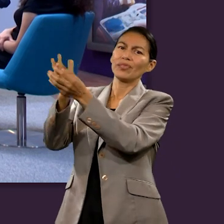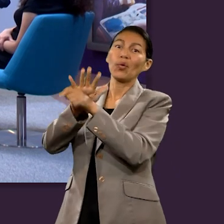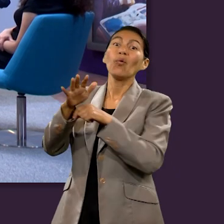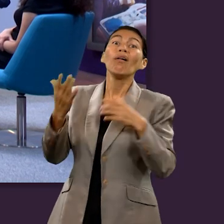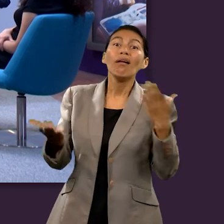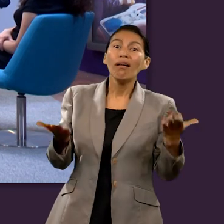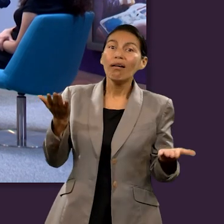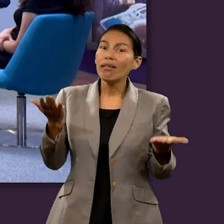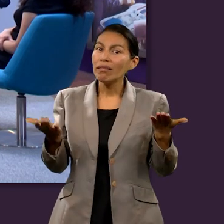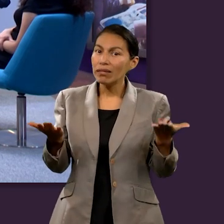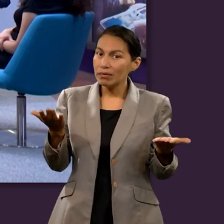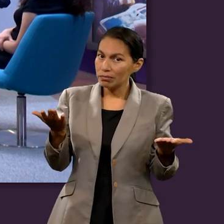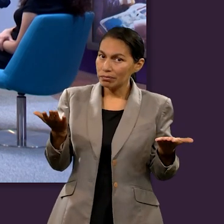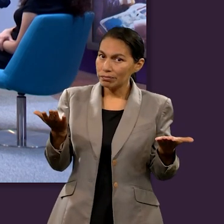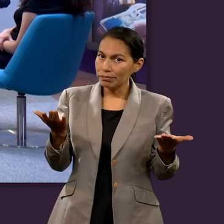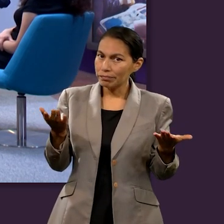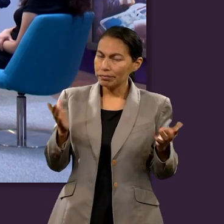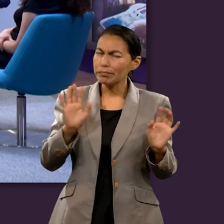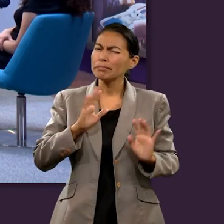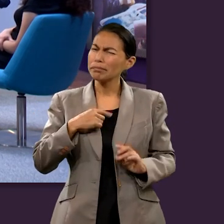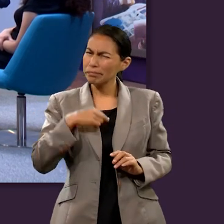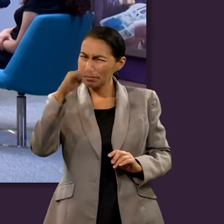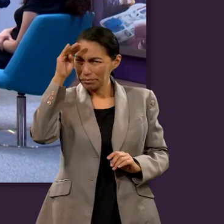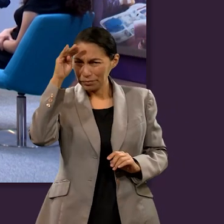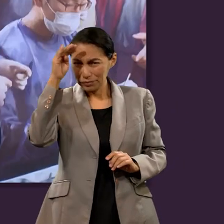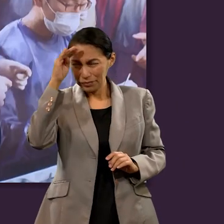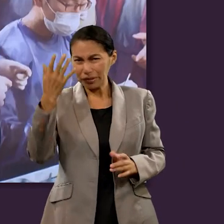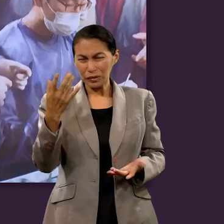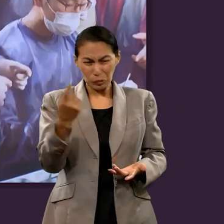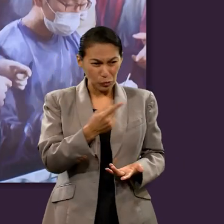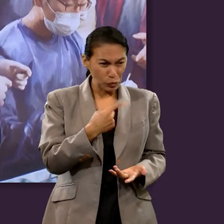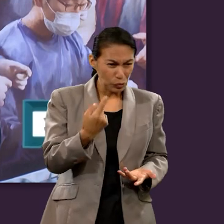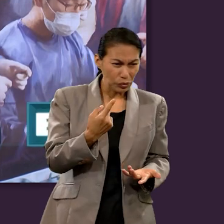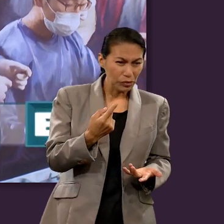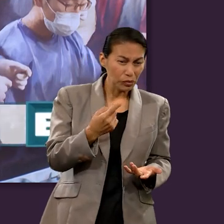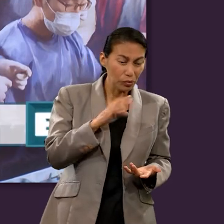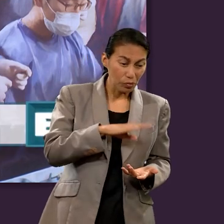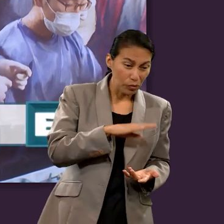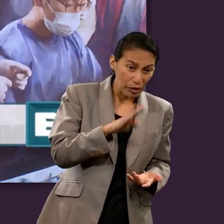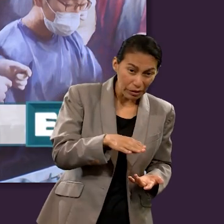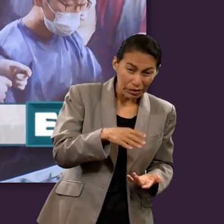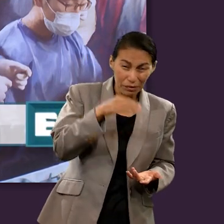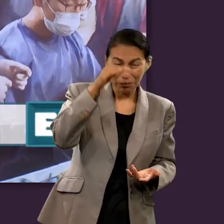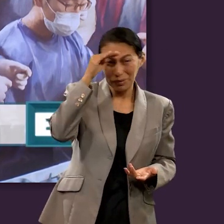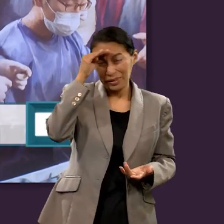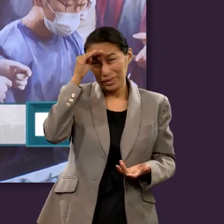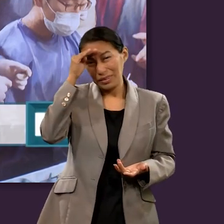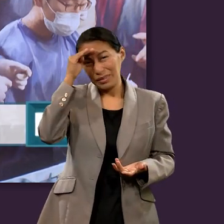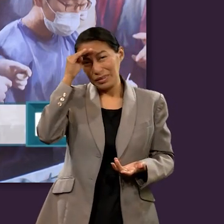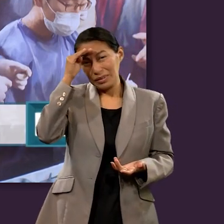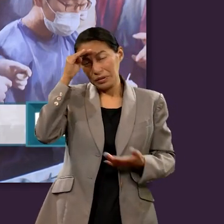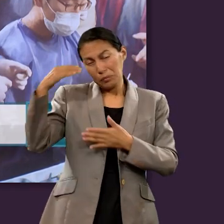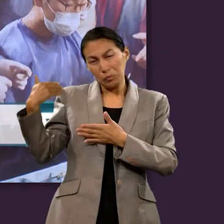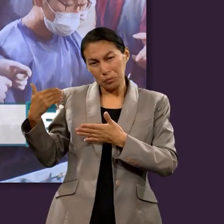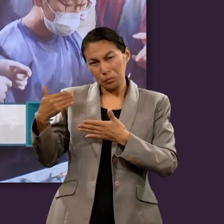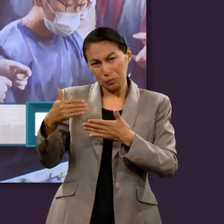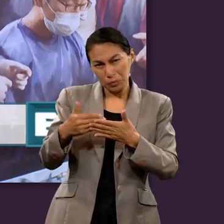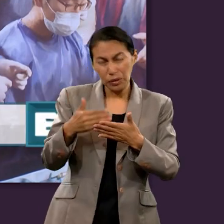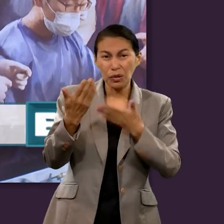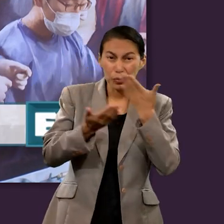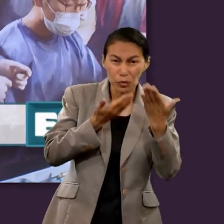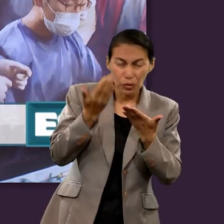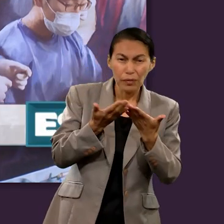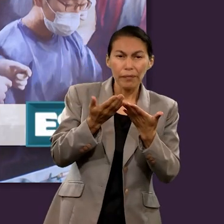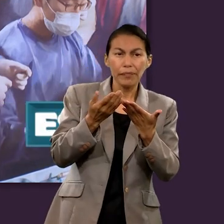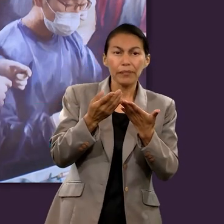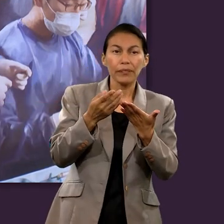cosas a la justicia perfecta de Dios bueno esto me parece que cuando nosotros pensamos en el mismo acto